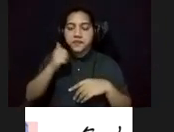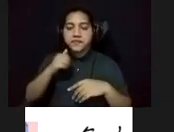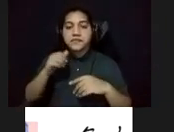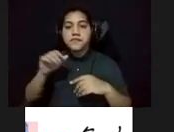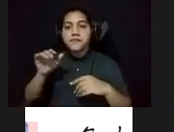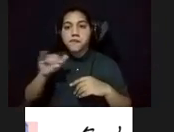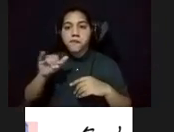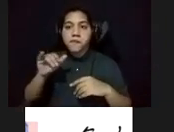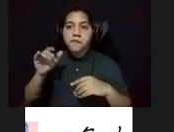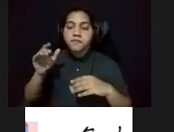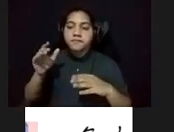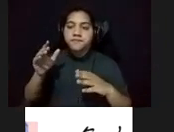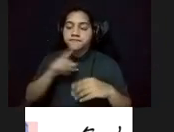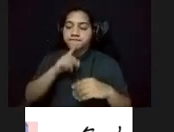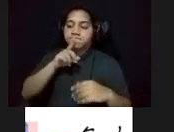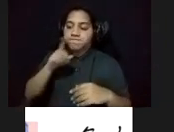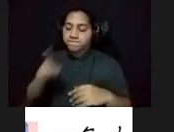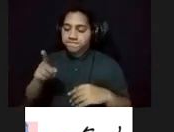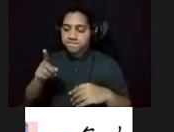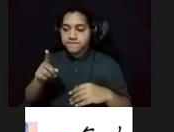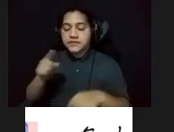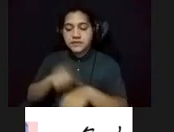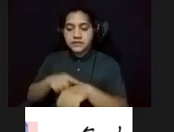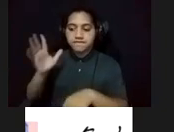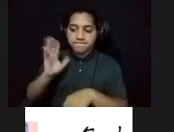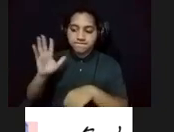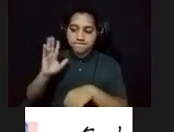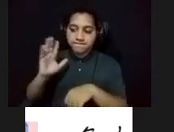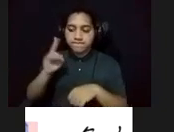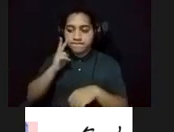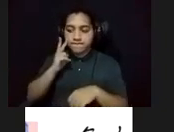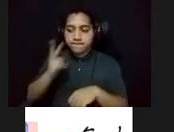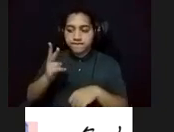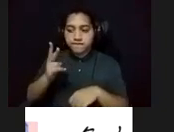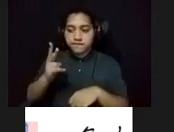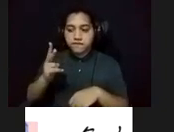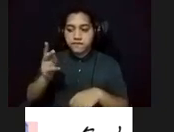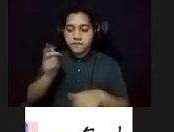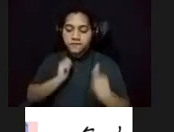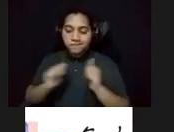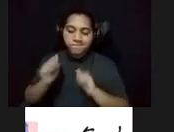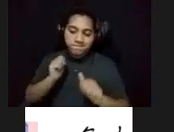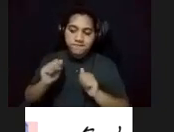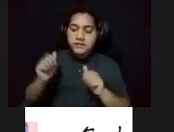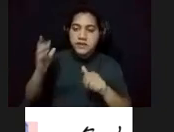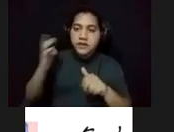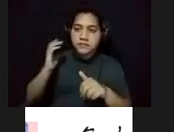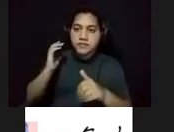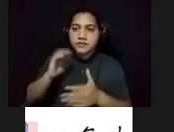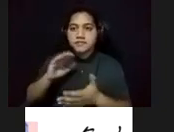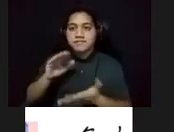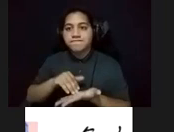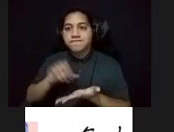acercamiento a la realidad de la época que hizo visible el drama capitalino entre la pobreza del